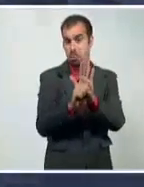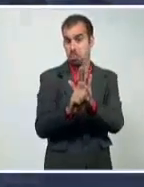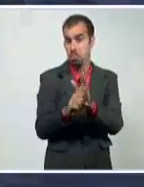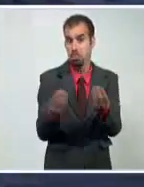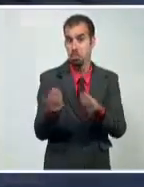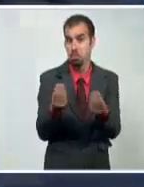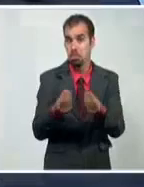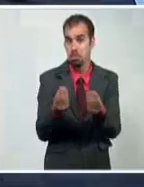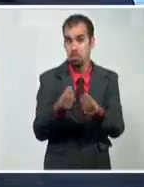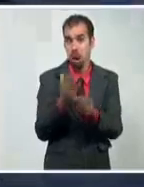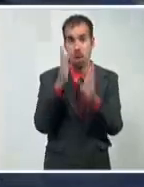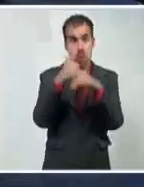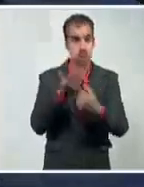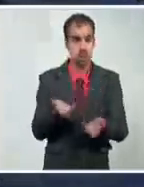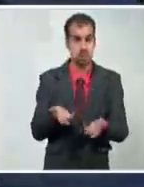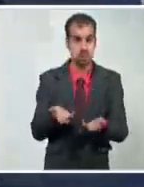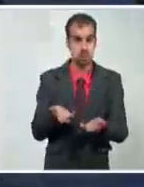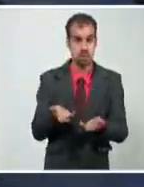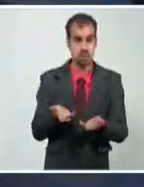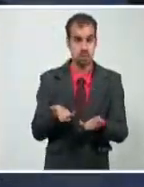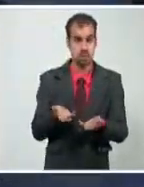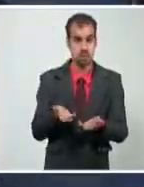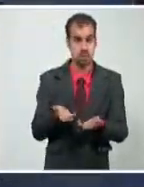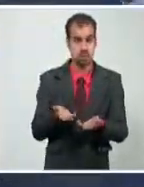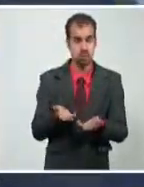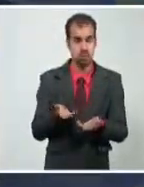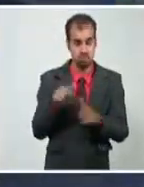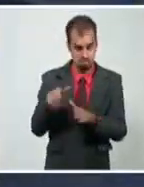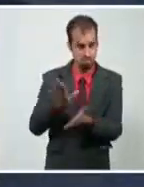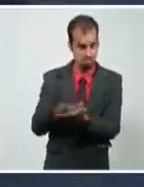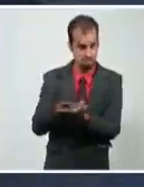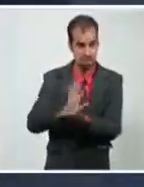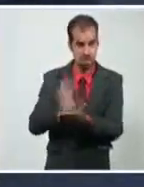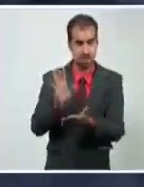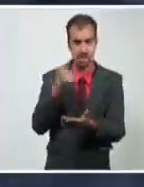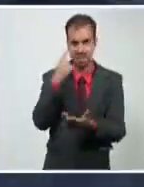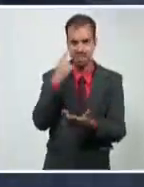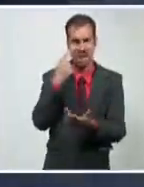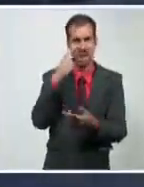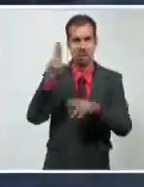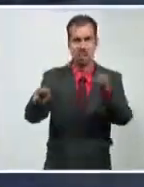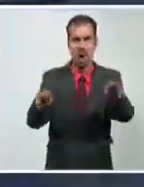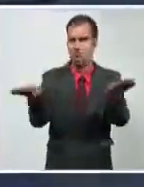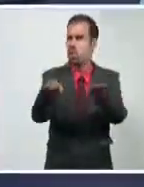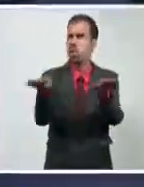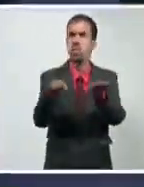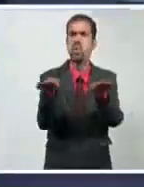En este no. Pero él mencionaba a otro. Vean, vean más pacientes. Bueno, hay camas vacías.